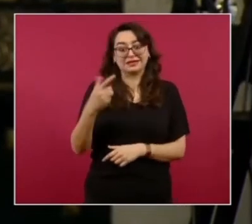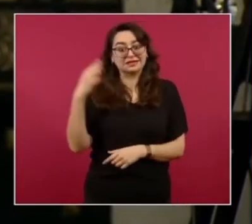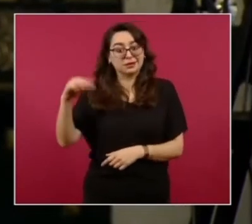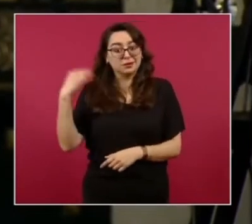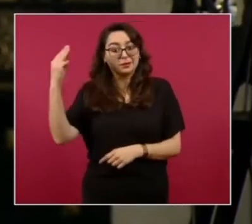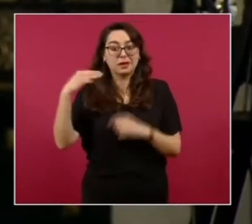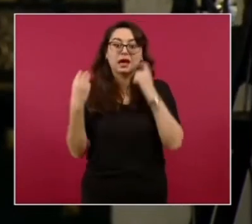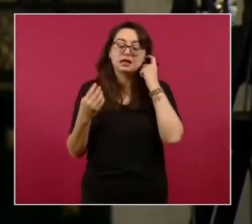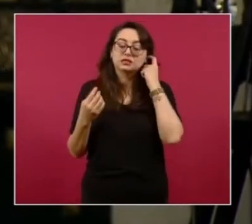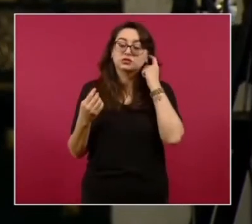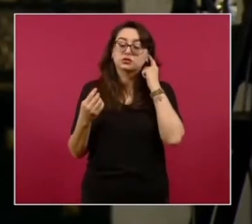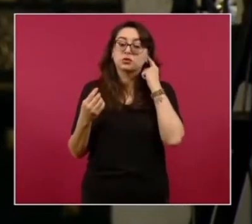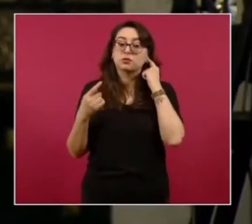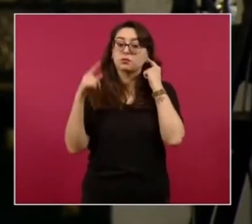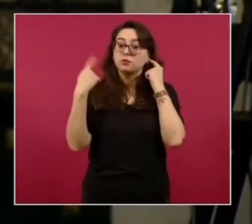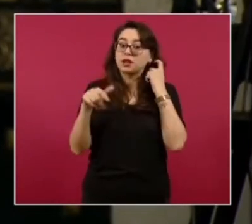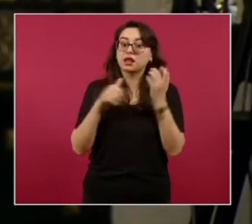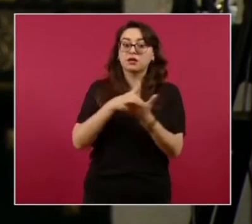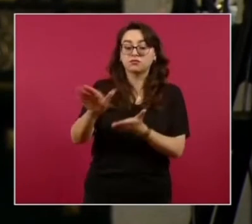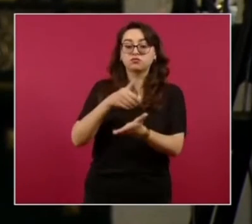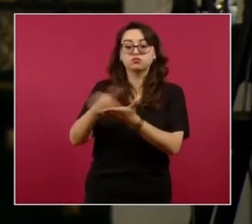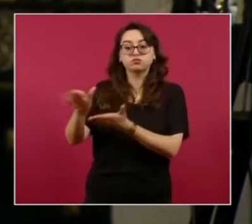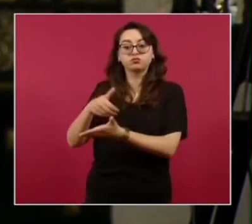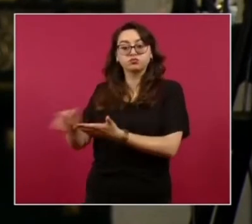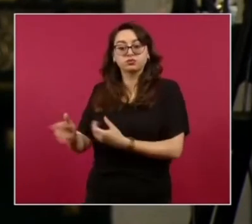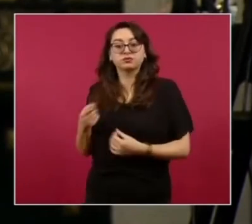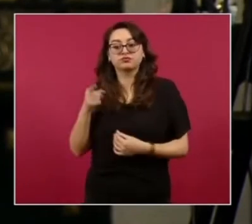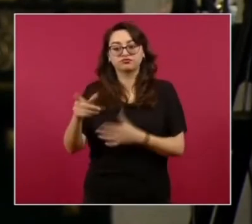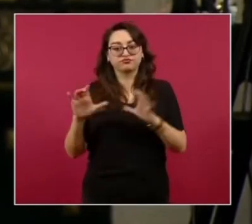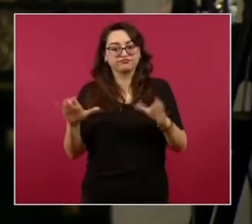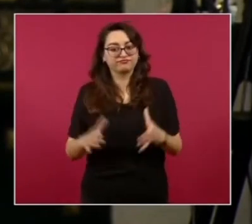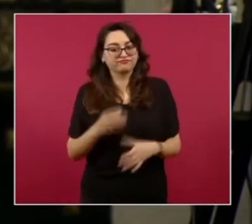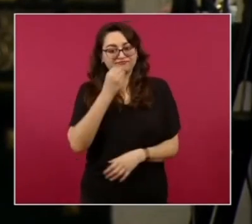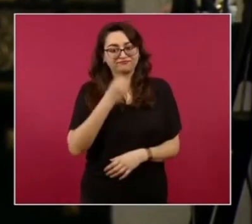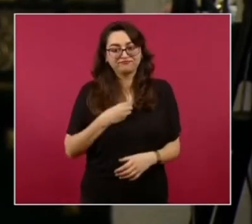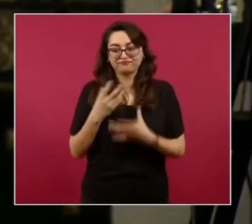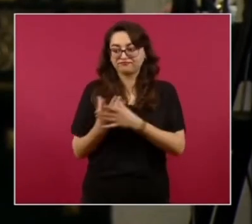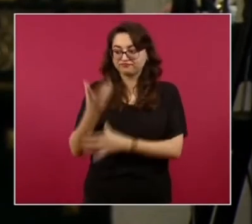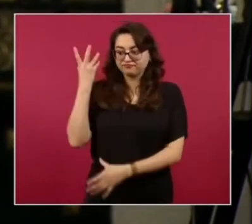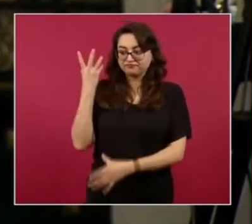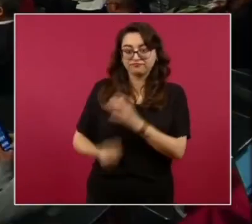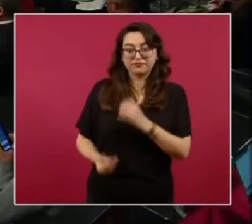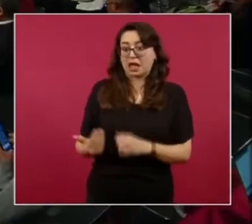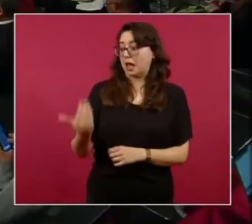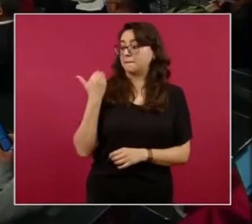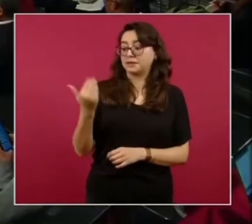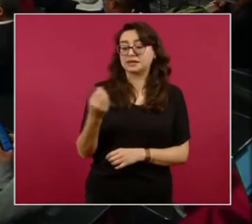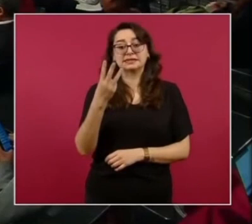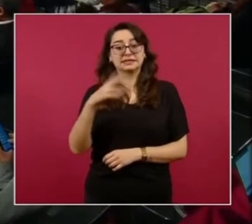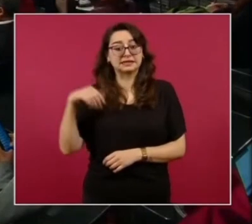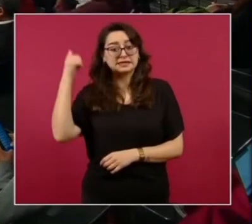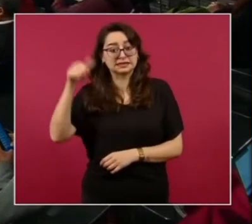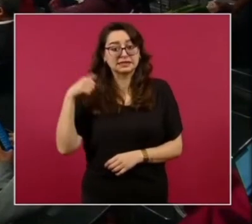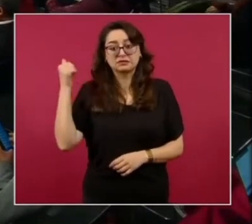amenazas para abandonar sus comunidades Esta última comunidad salió desplazada el pasado 3 de abril